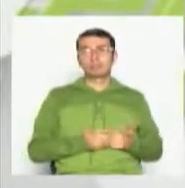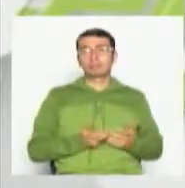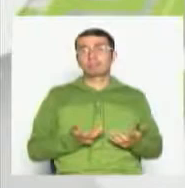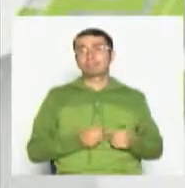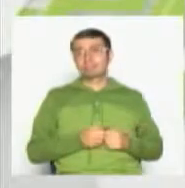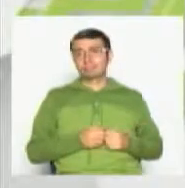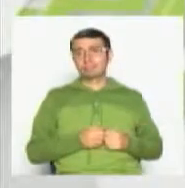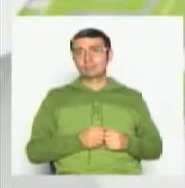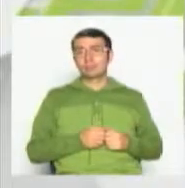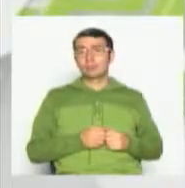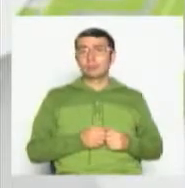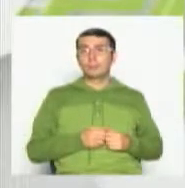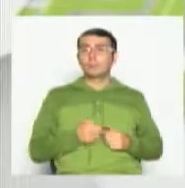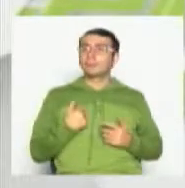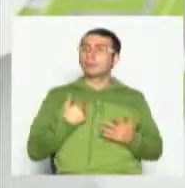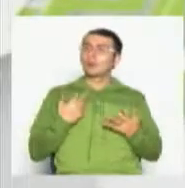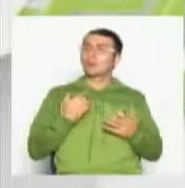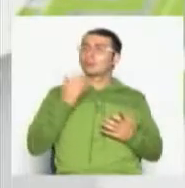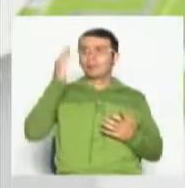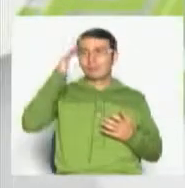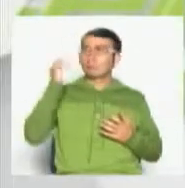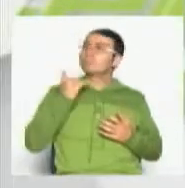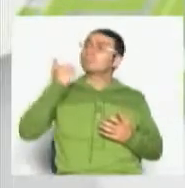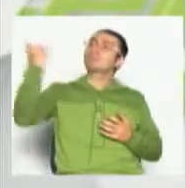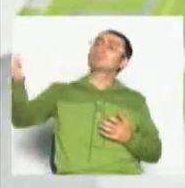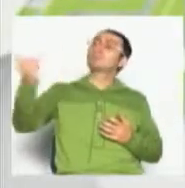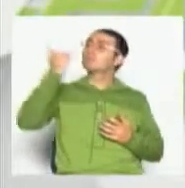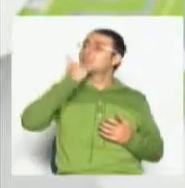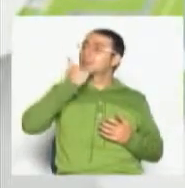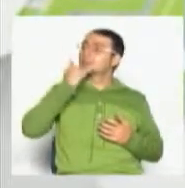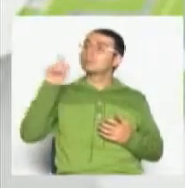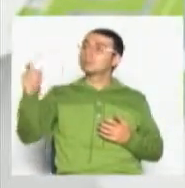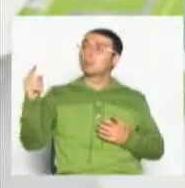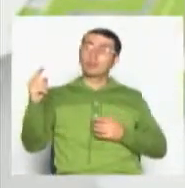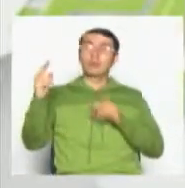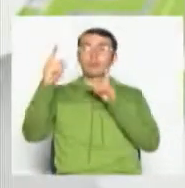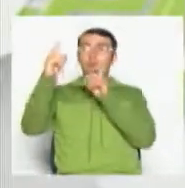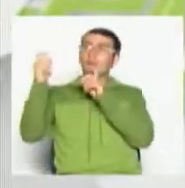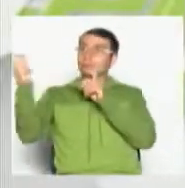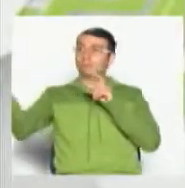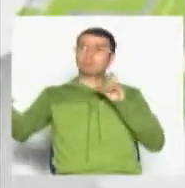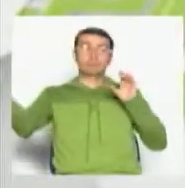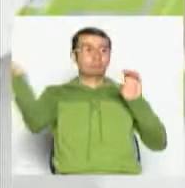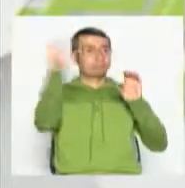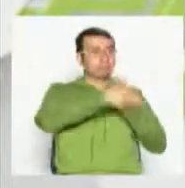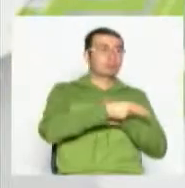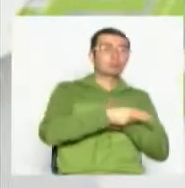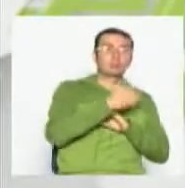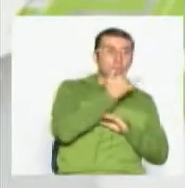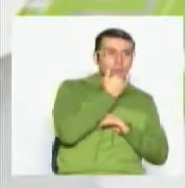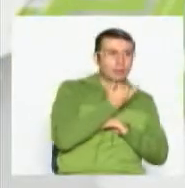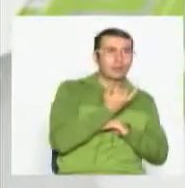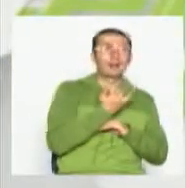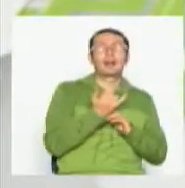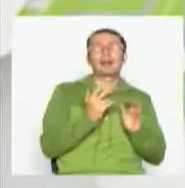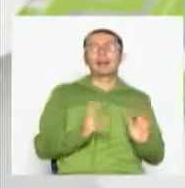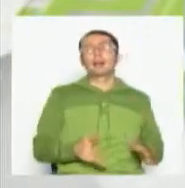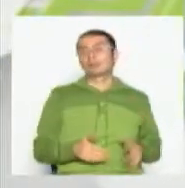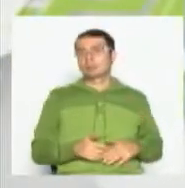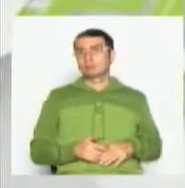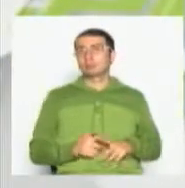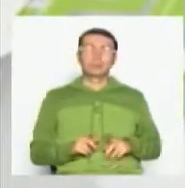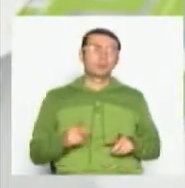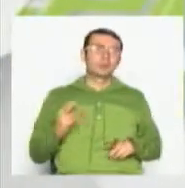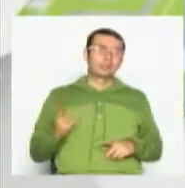estoy aquí, y quieres saber qué está pasando, te tomo una foto y te la mando y en menos de dos minutos ya estás viendo qué estamos haciendo acá, pero